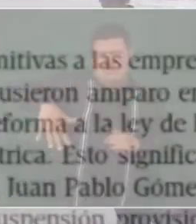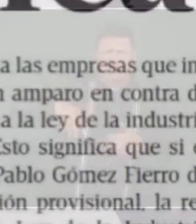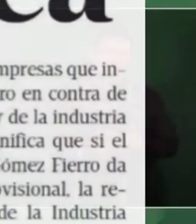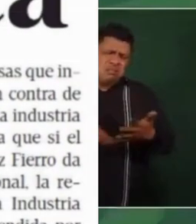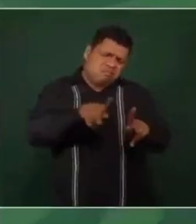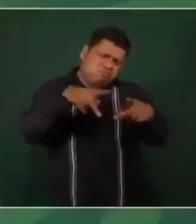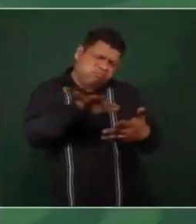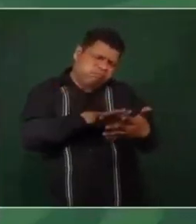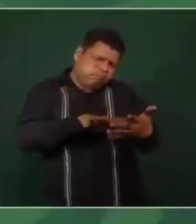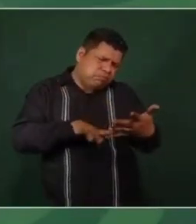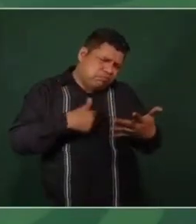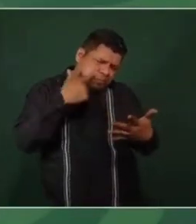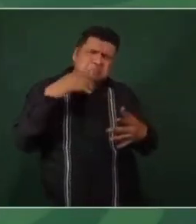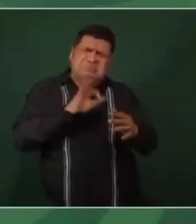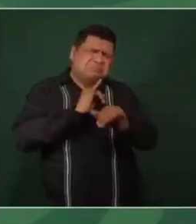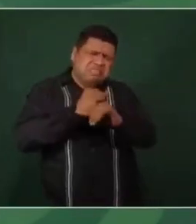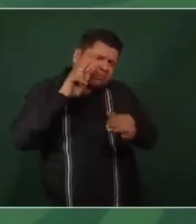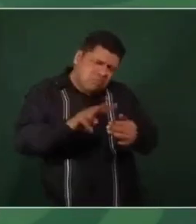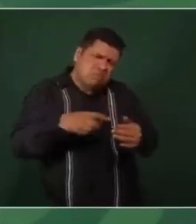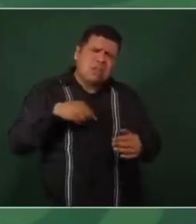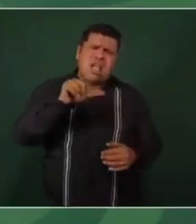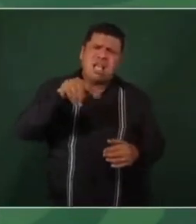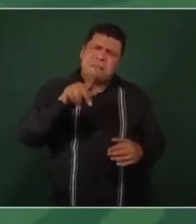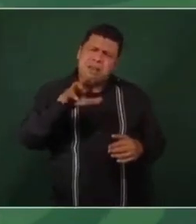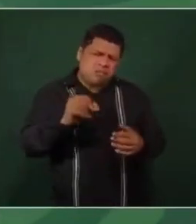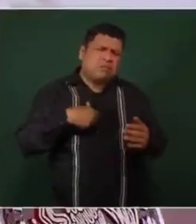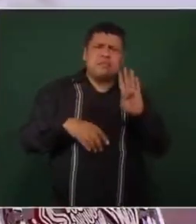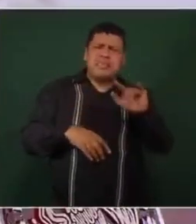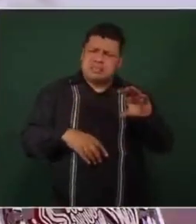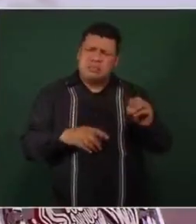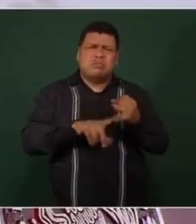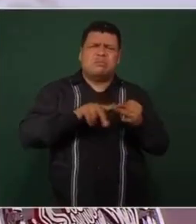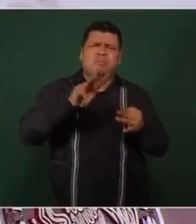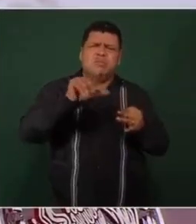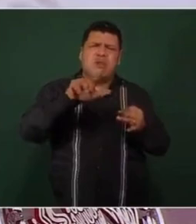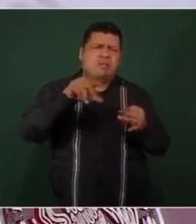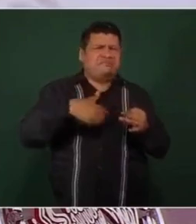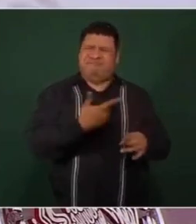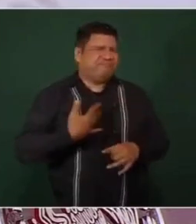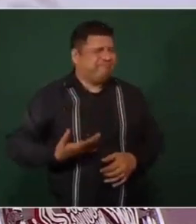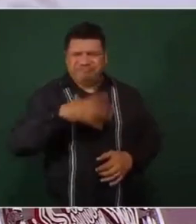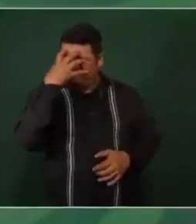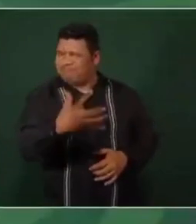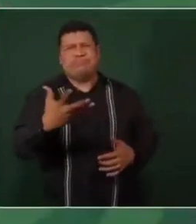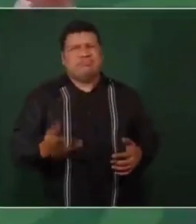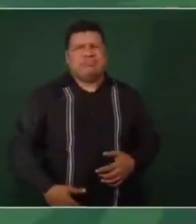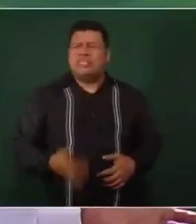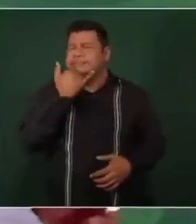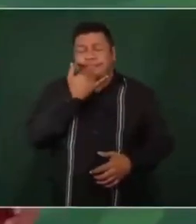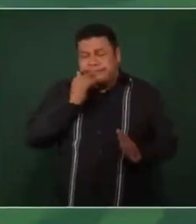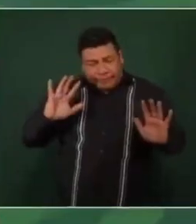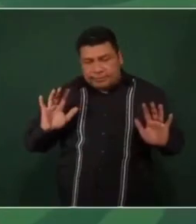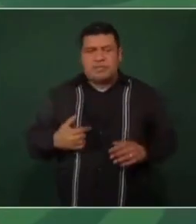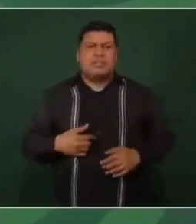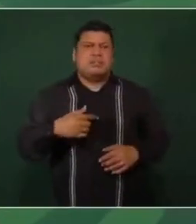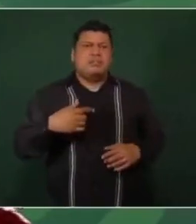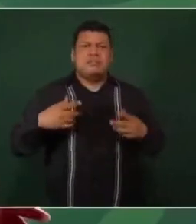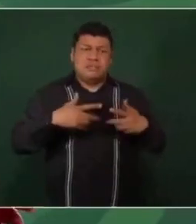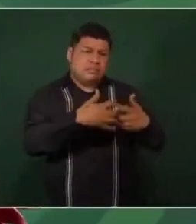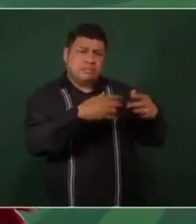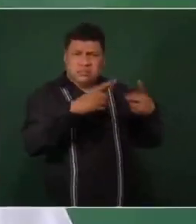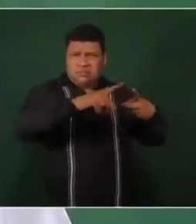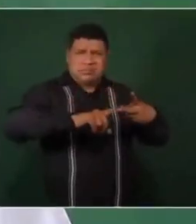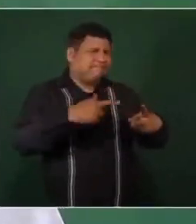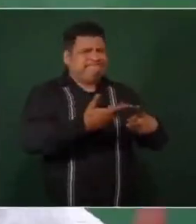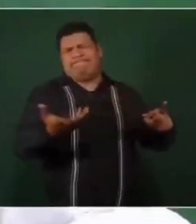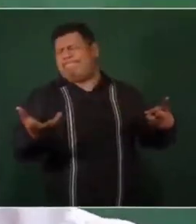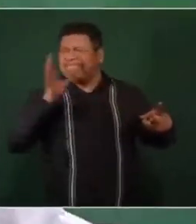En la prensa o en las redes, este amparo del Bimbo y de Walmart es un descaro ya. Ofrezco disculpas a las dos empresas